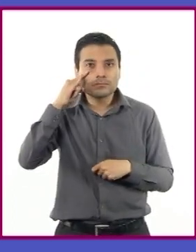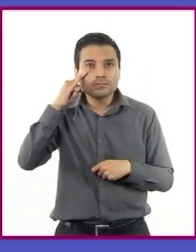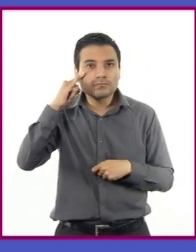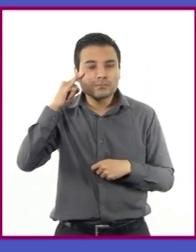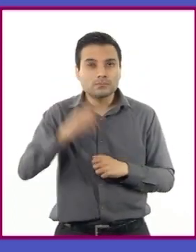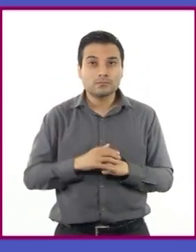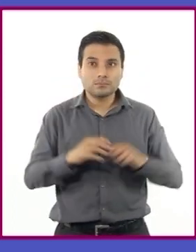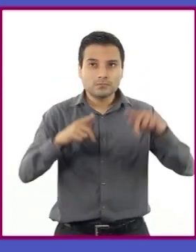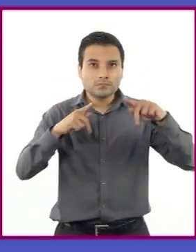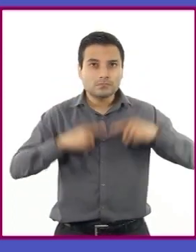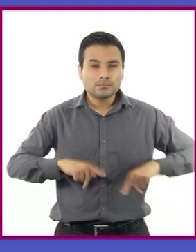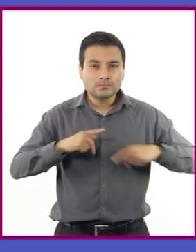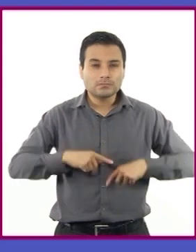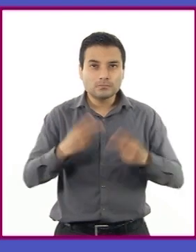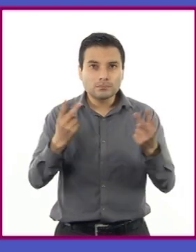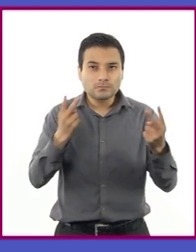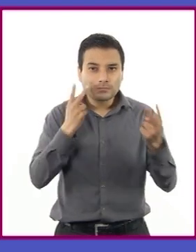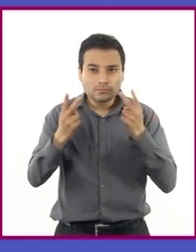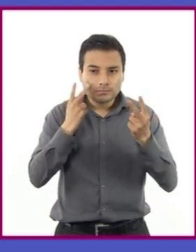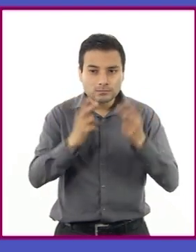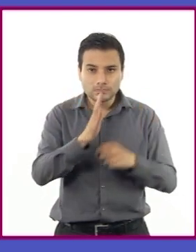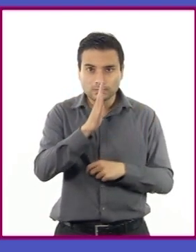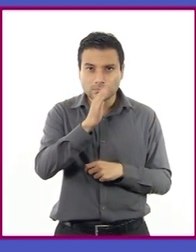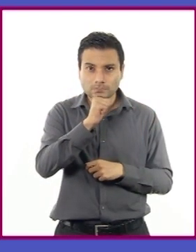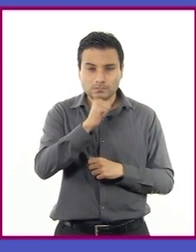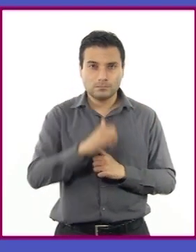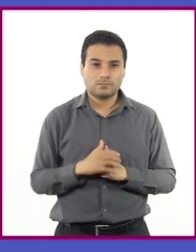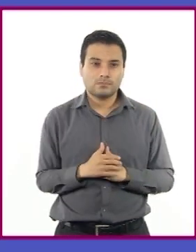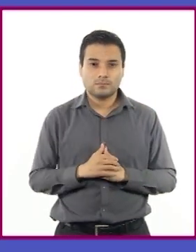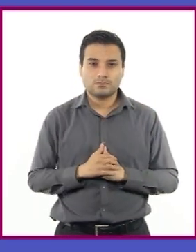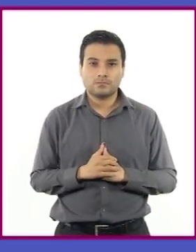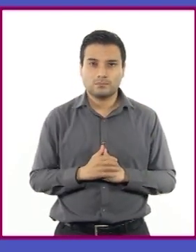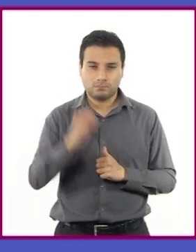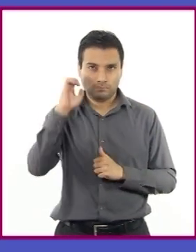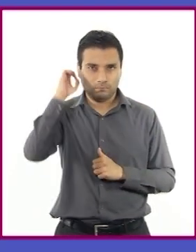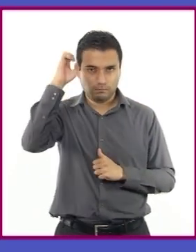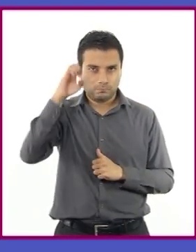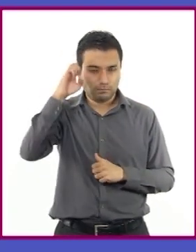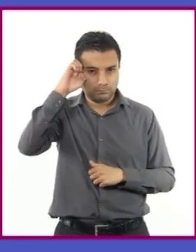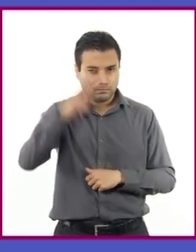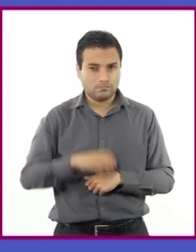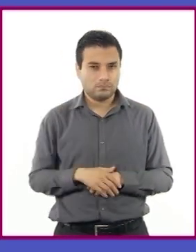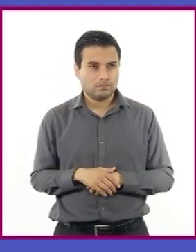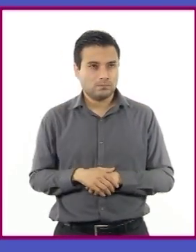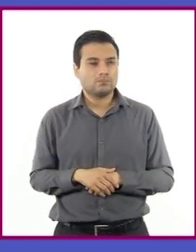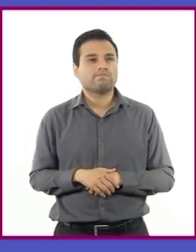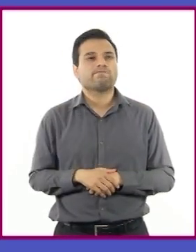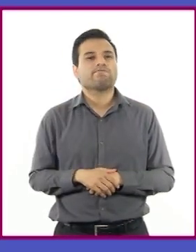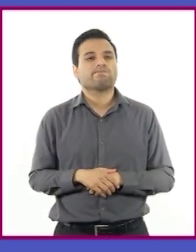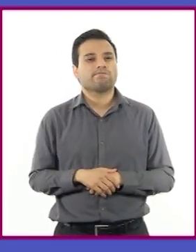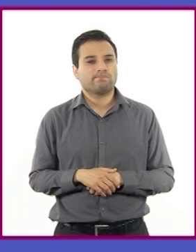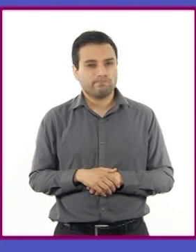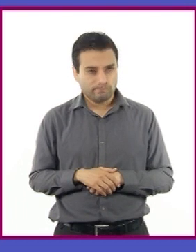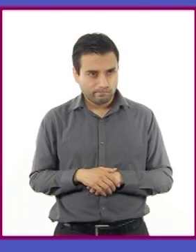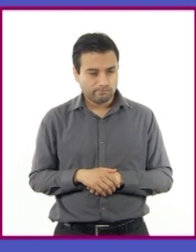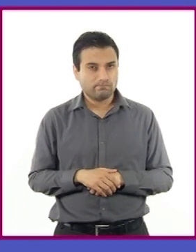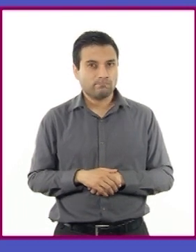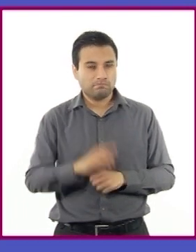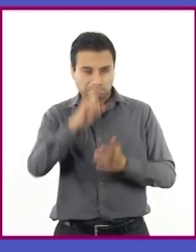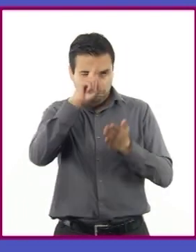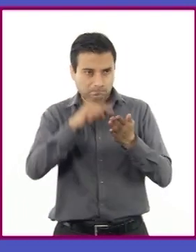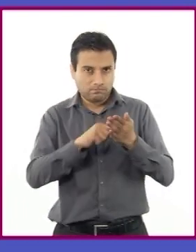son capaces para su cargo o que son tontas. Emperador, deben ser vestidos magníficos